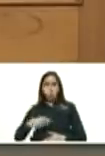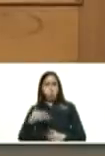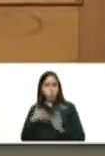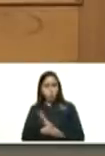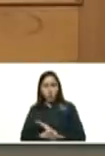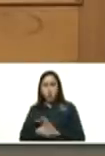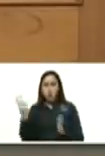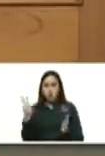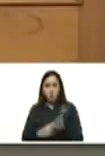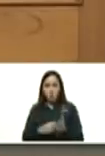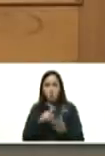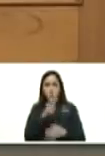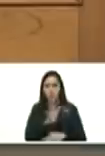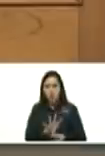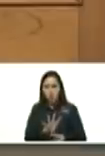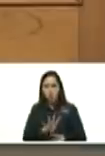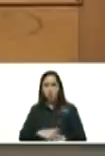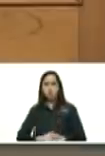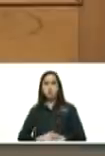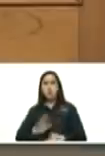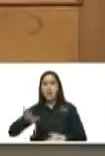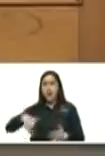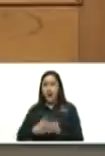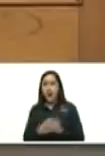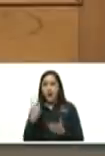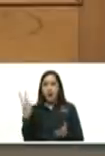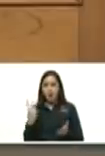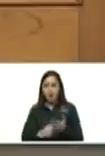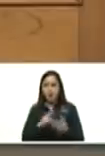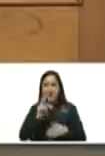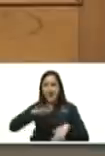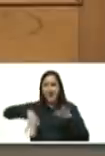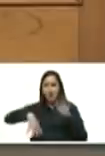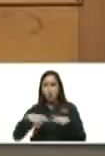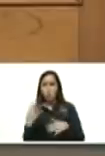el 2004 y el 2014 más o menos